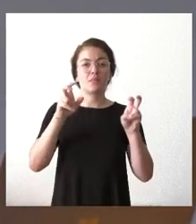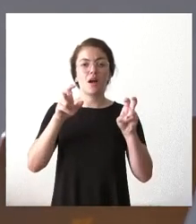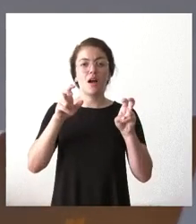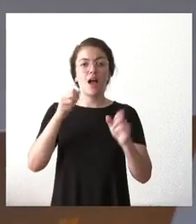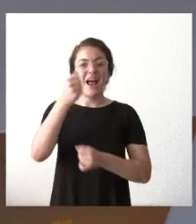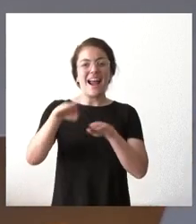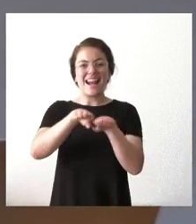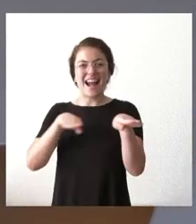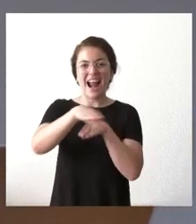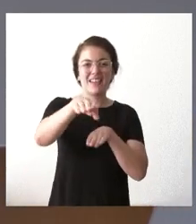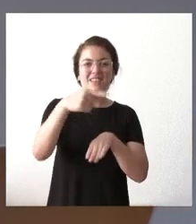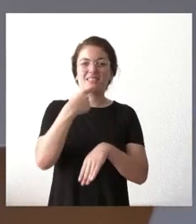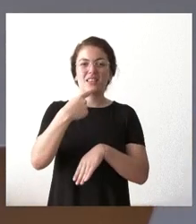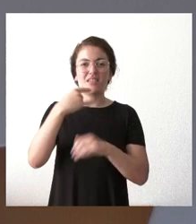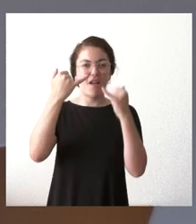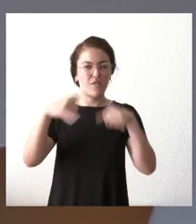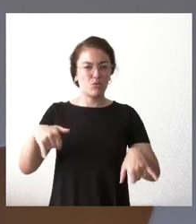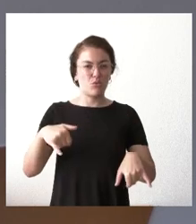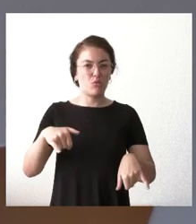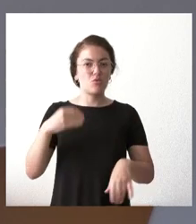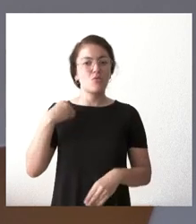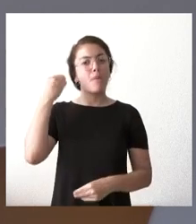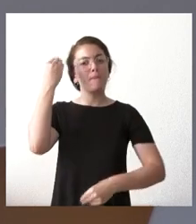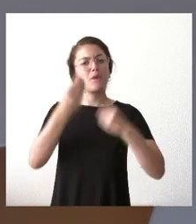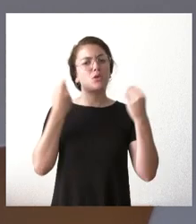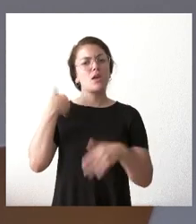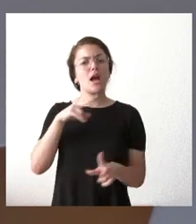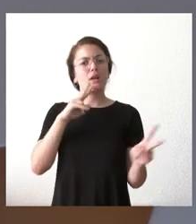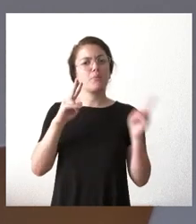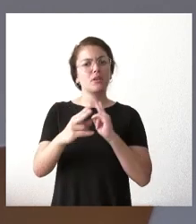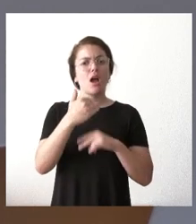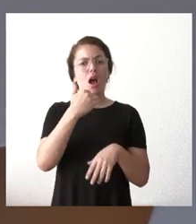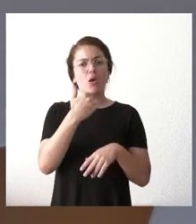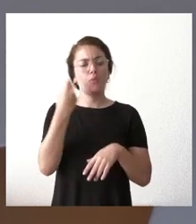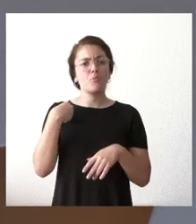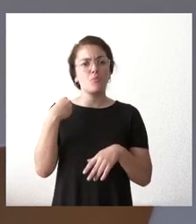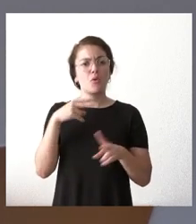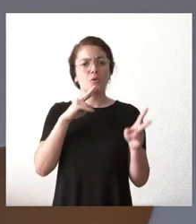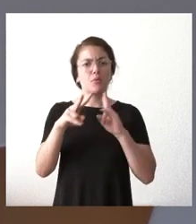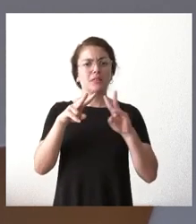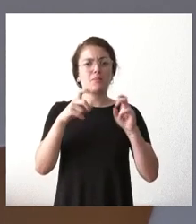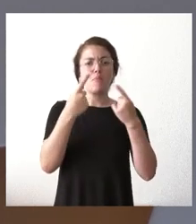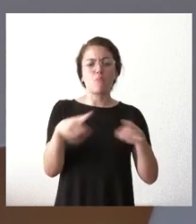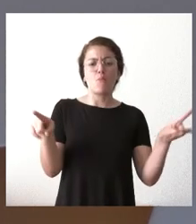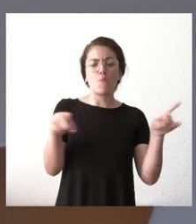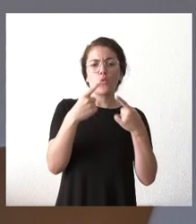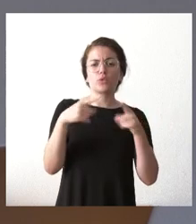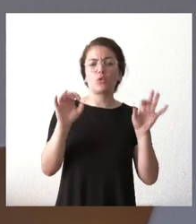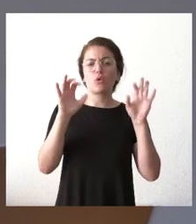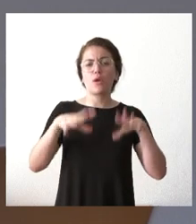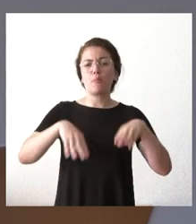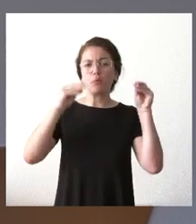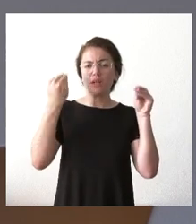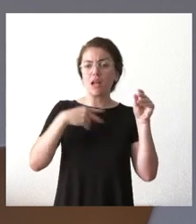bueno yo creo que respondí un poco en la pregunta del evento de Riaño de Músicos en la Montaña son